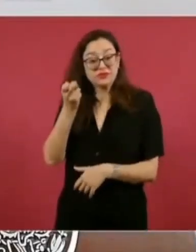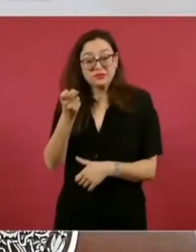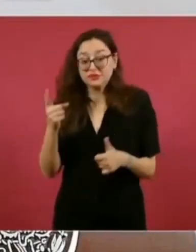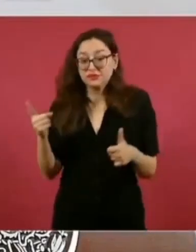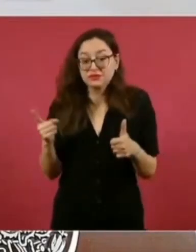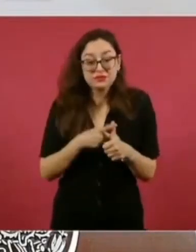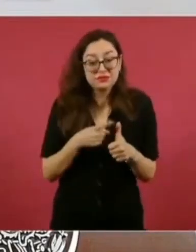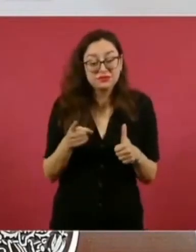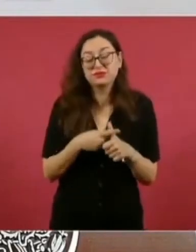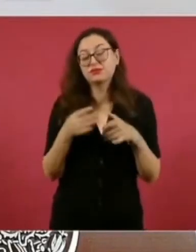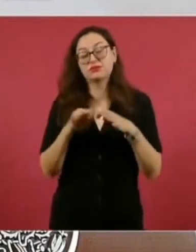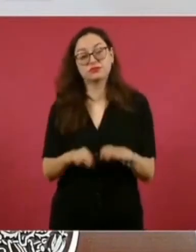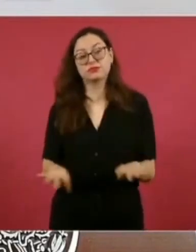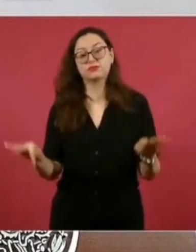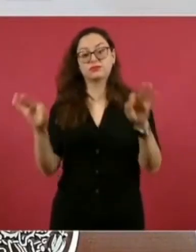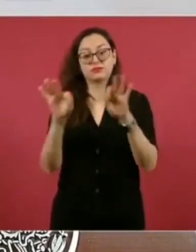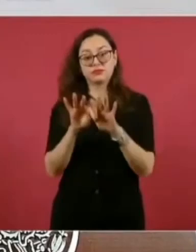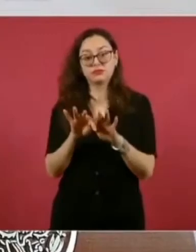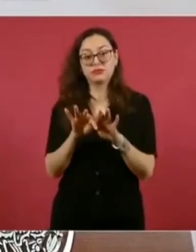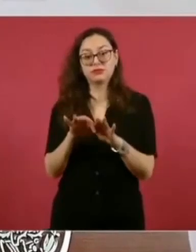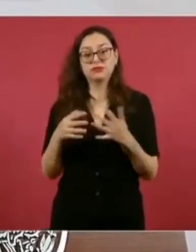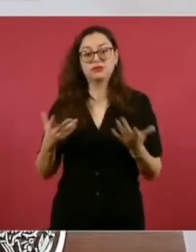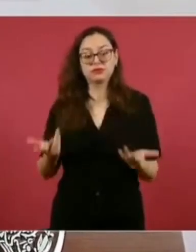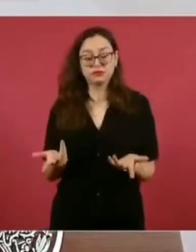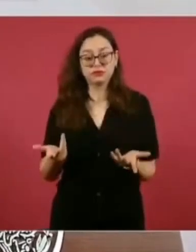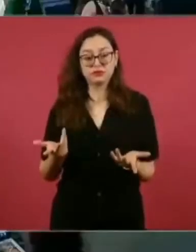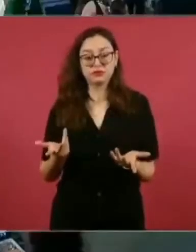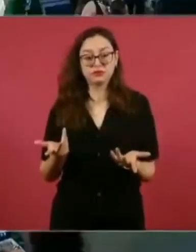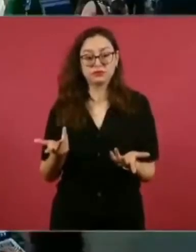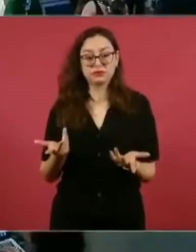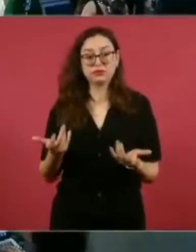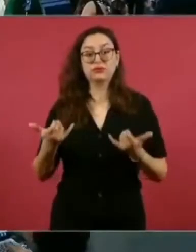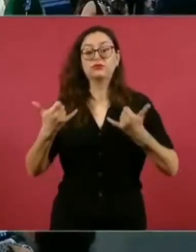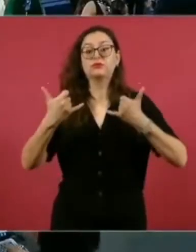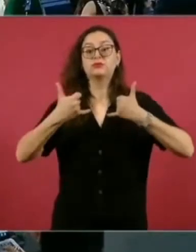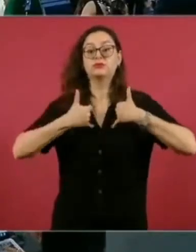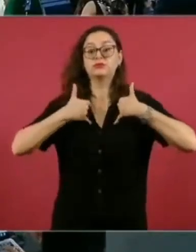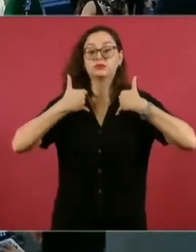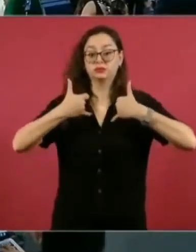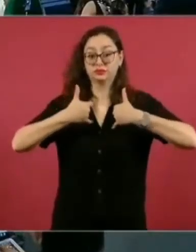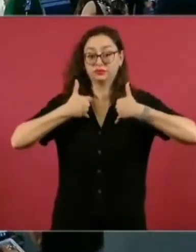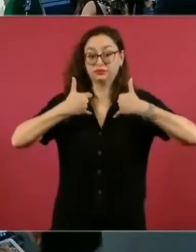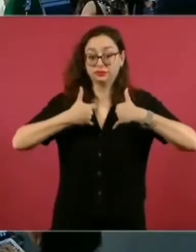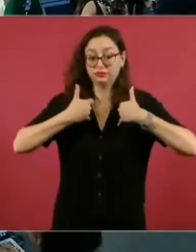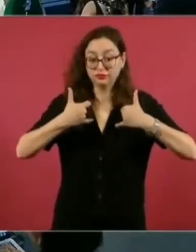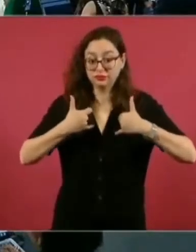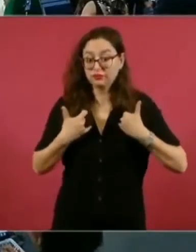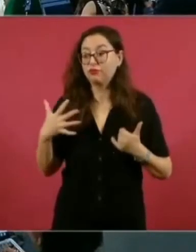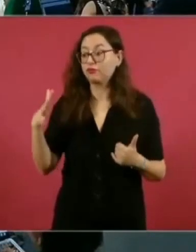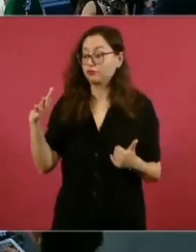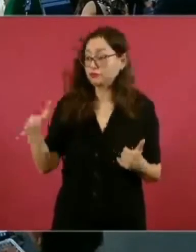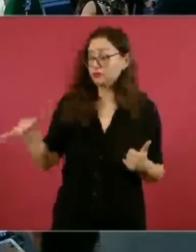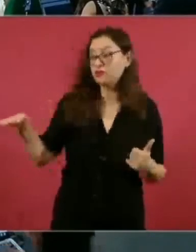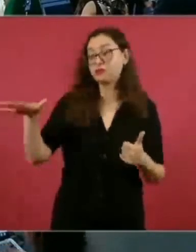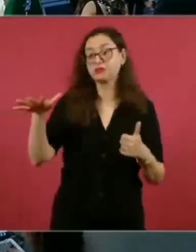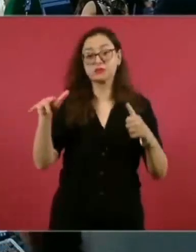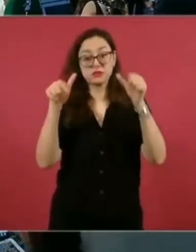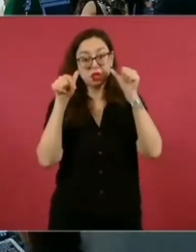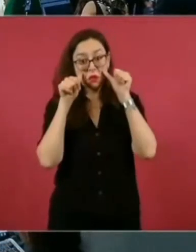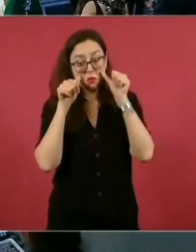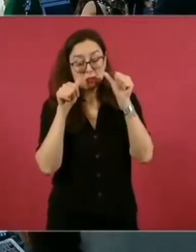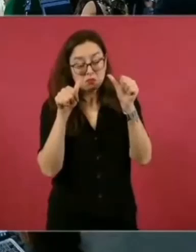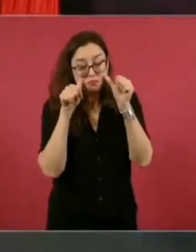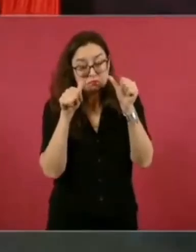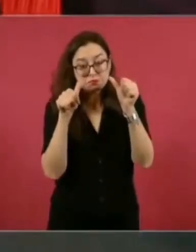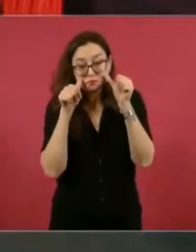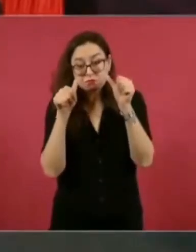que los jóvenes sean atendidos, porque